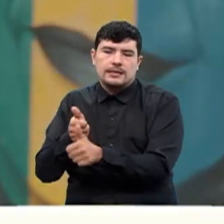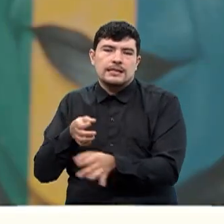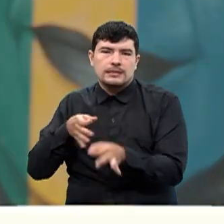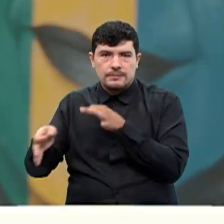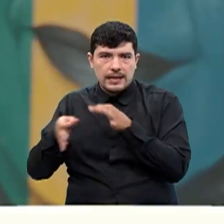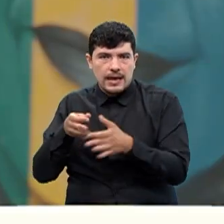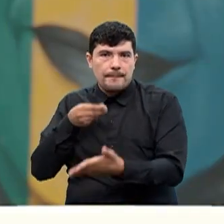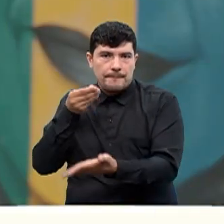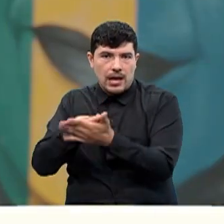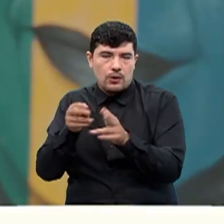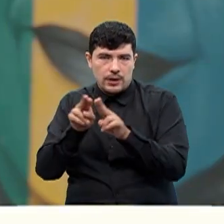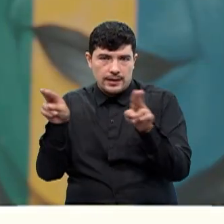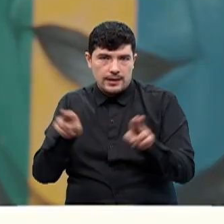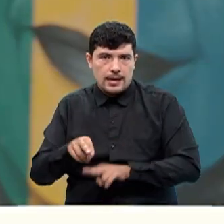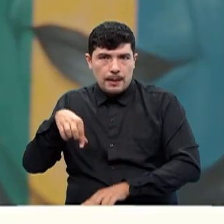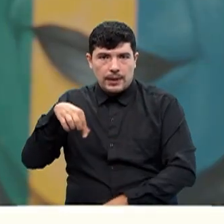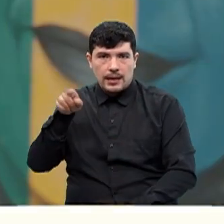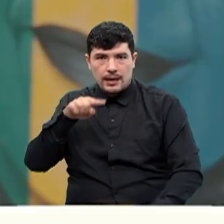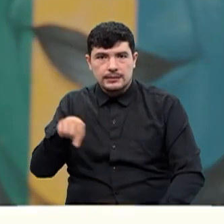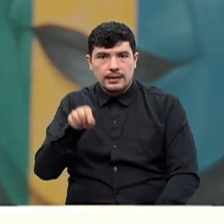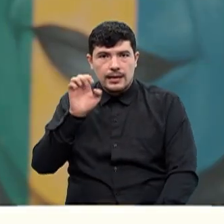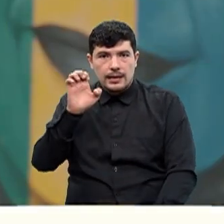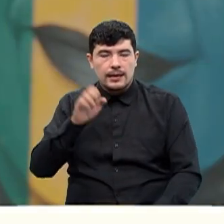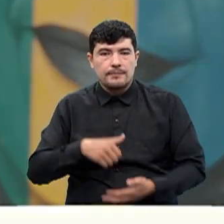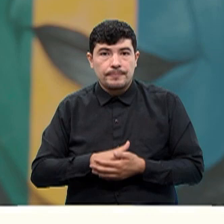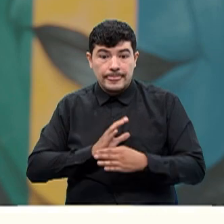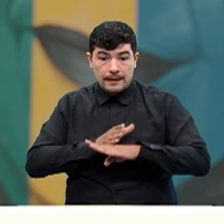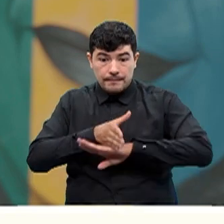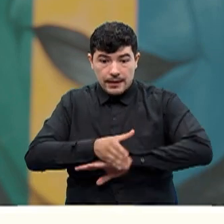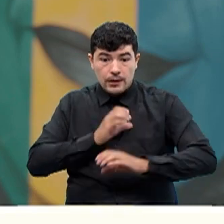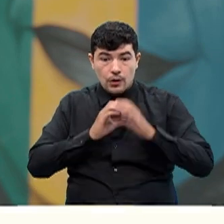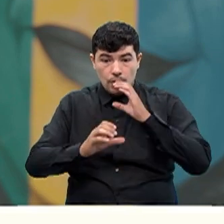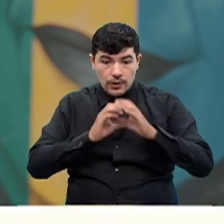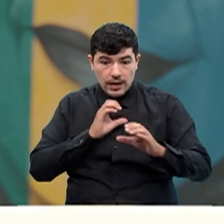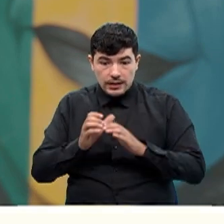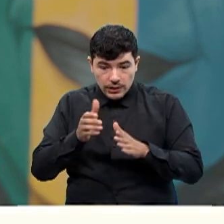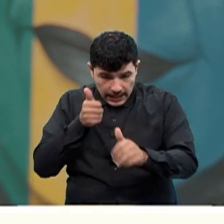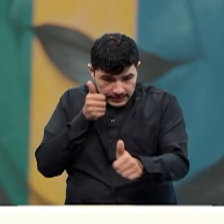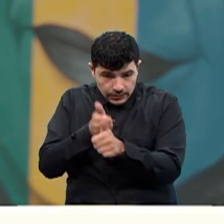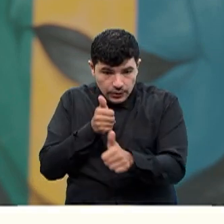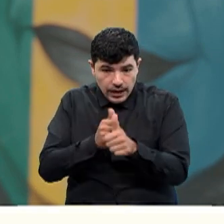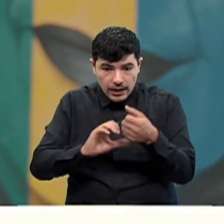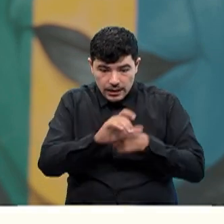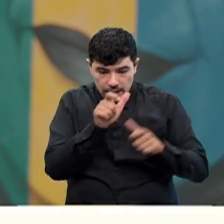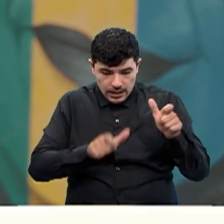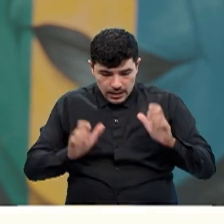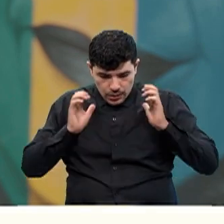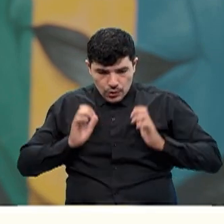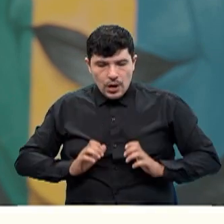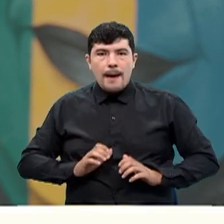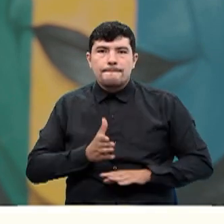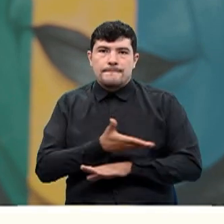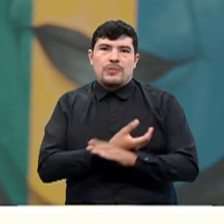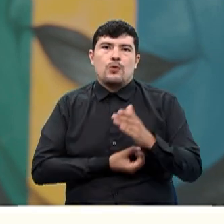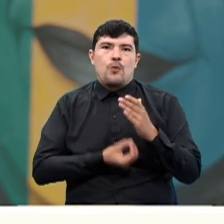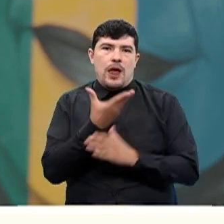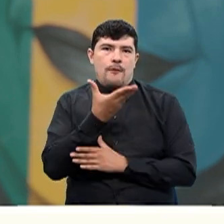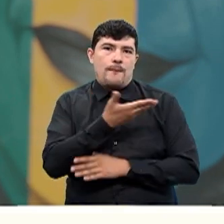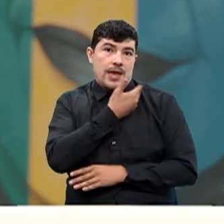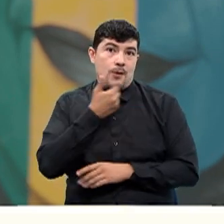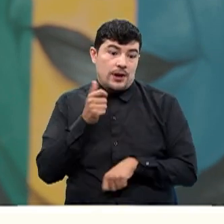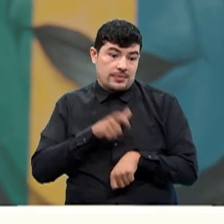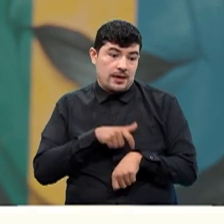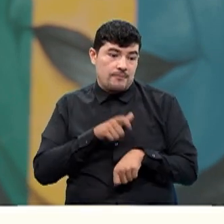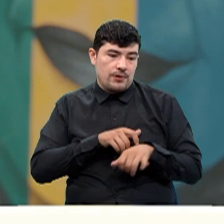Con nuevos canales de atención contribuimos a tu propósito de optimizar tu tiempo, mientras disfrutas de una experiencia positiva en los